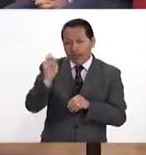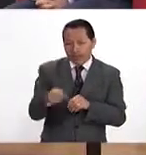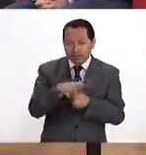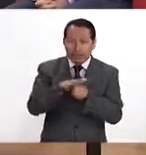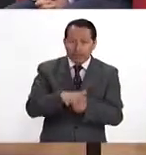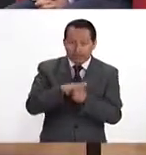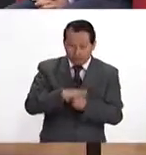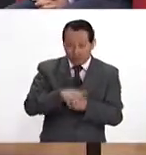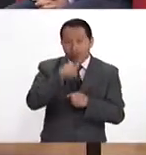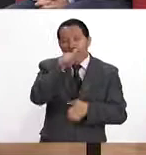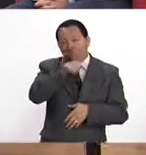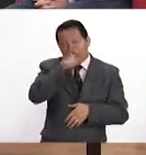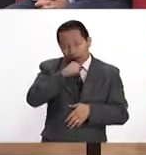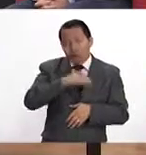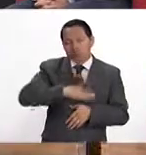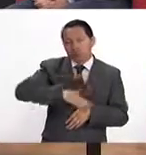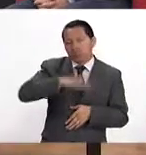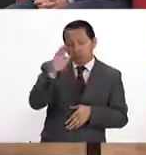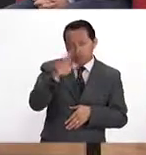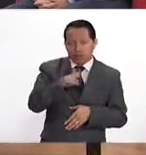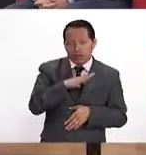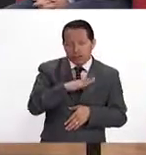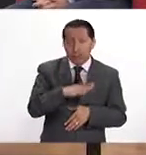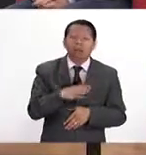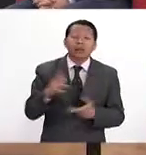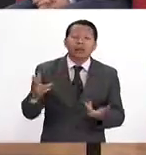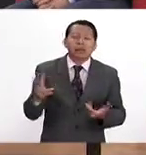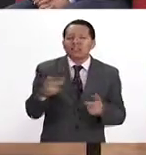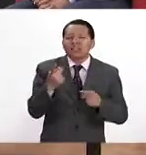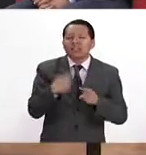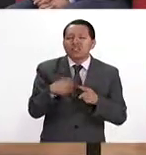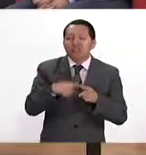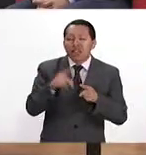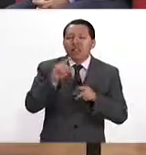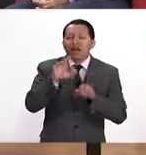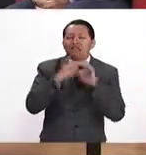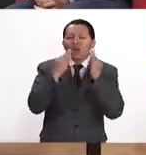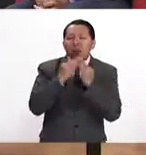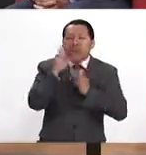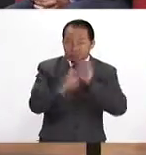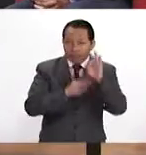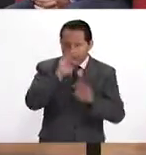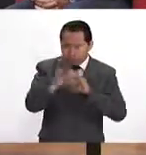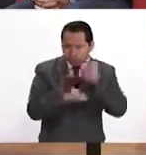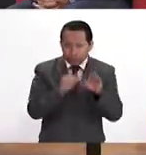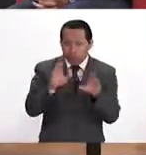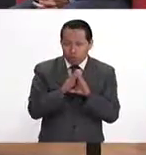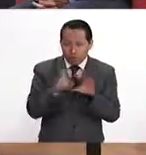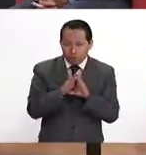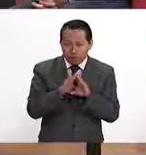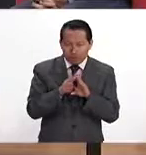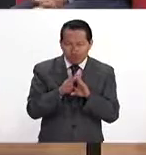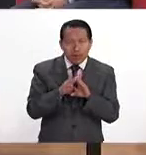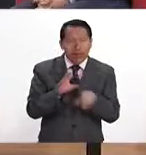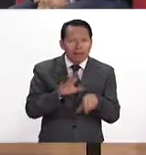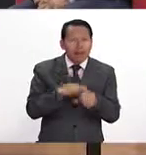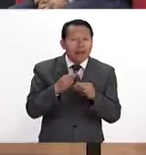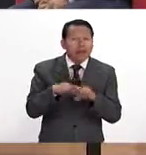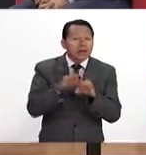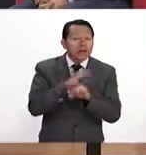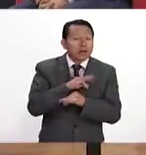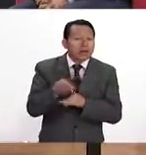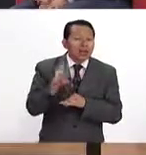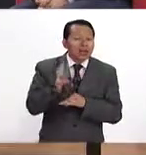elevada. Y lo que, bueno, hay varias maneras de tratarla, generalmente es lo principal sería